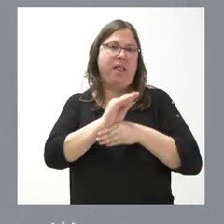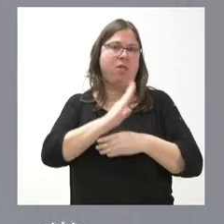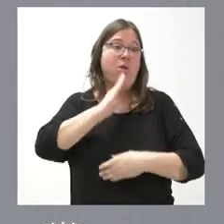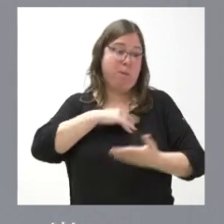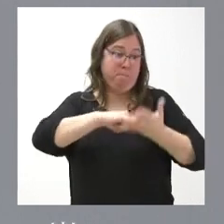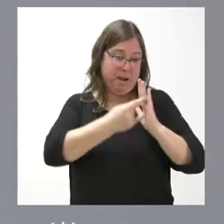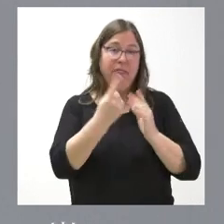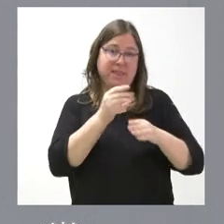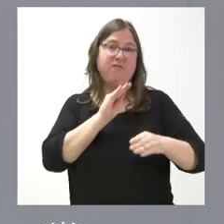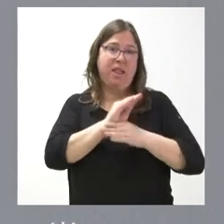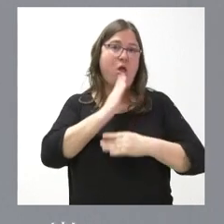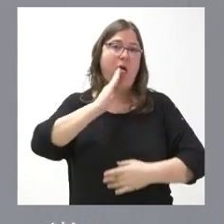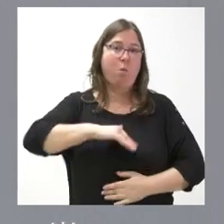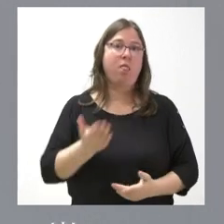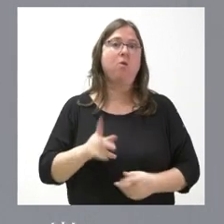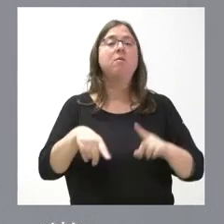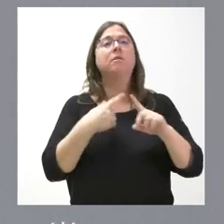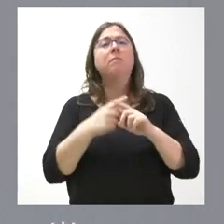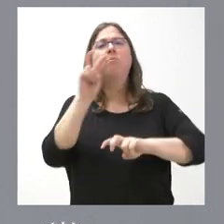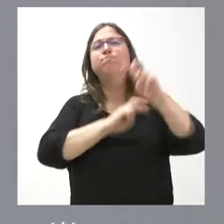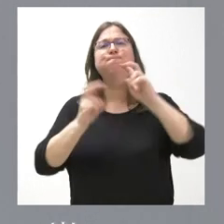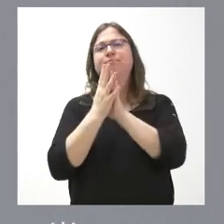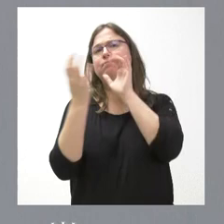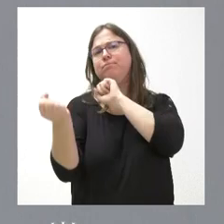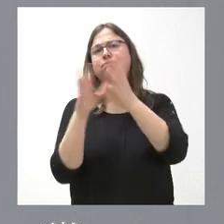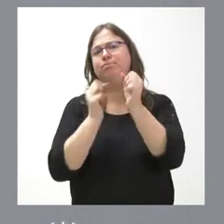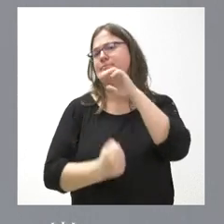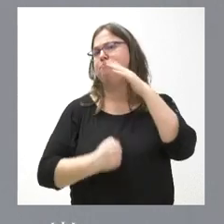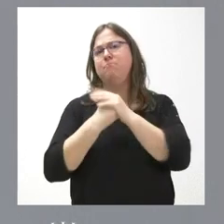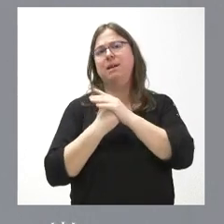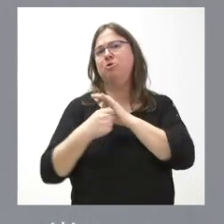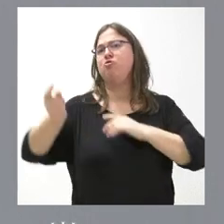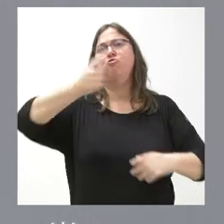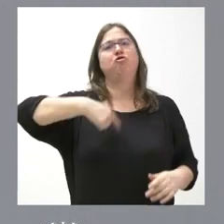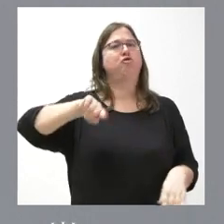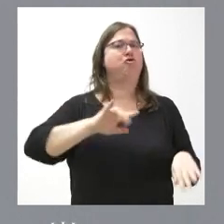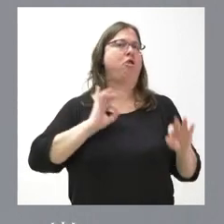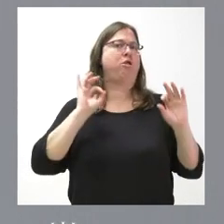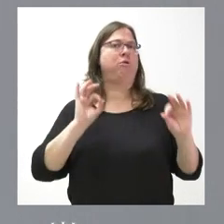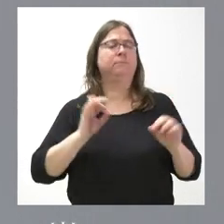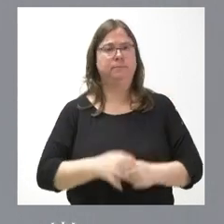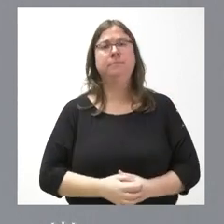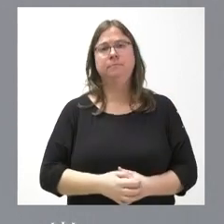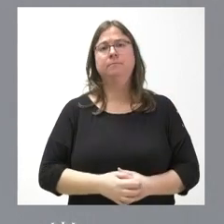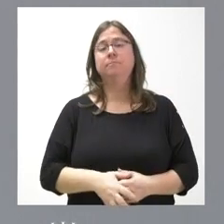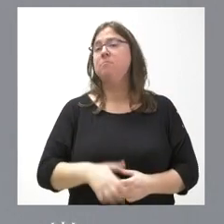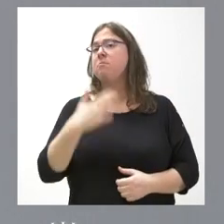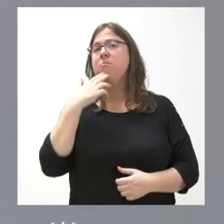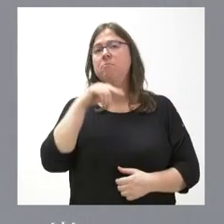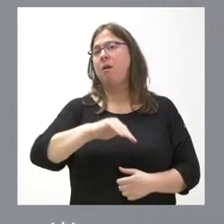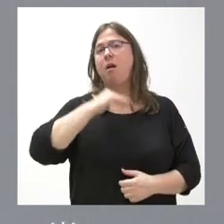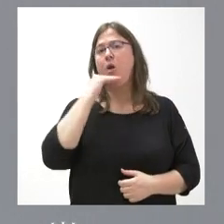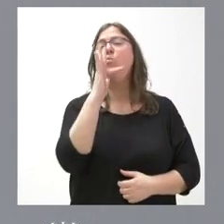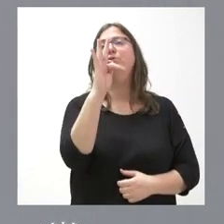ese plan y que se busque el máximo nivel de consenso y acuerdo con todas las partes implicadas y que esto es algo que sería